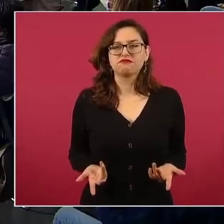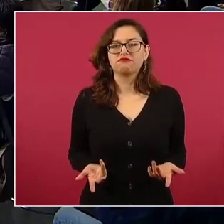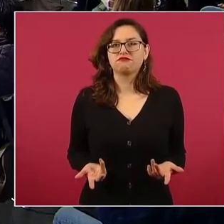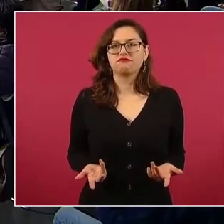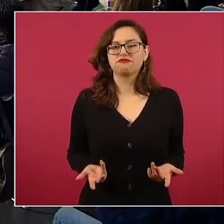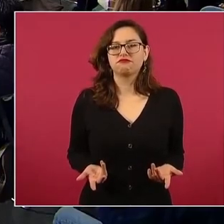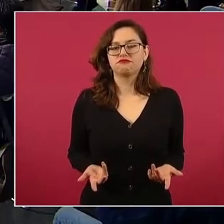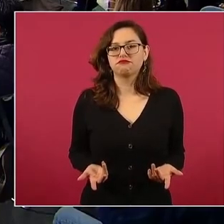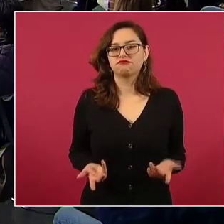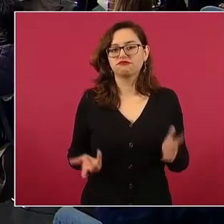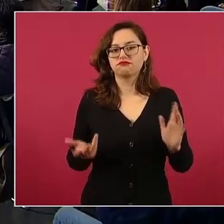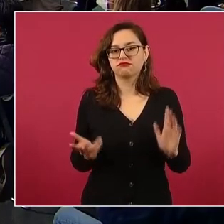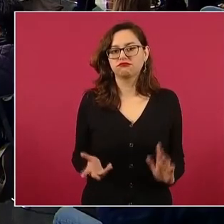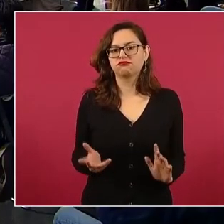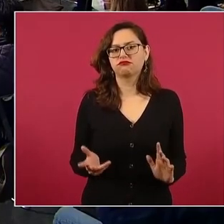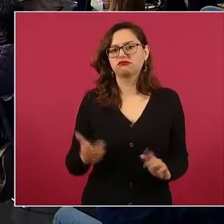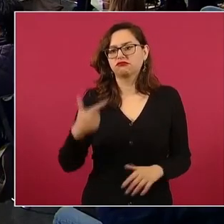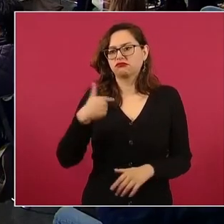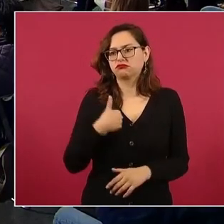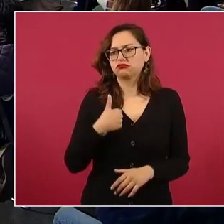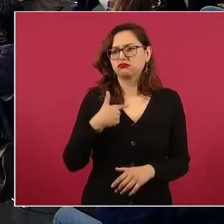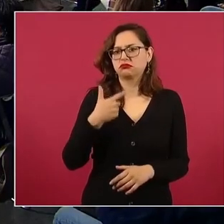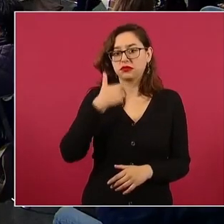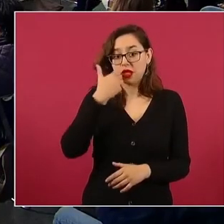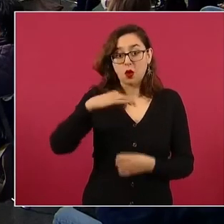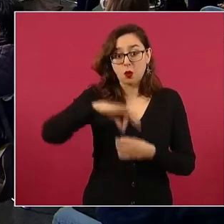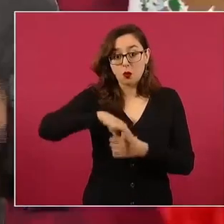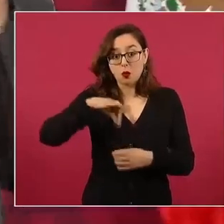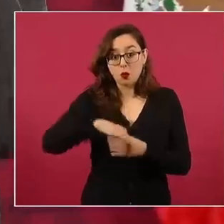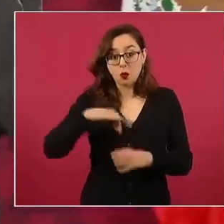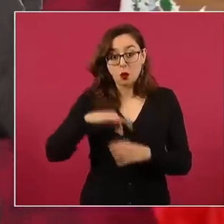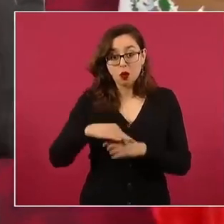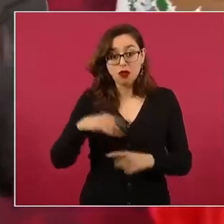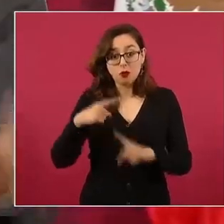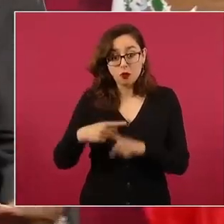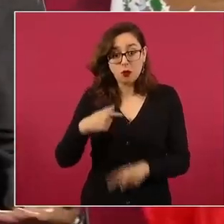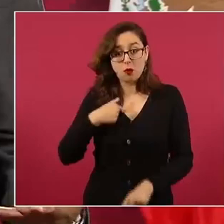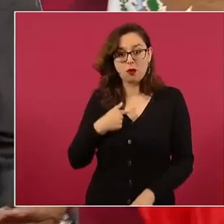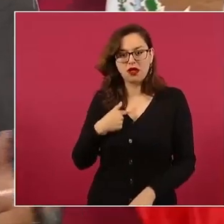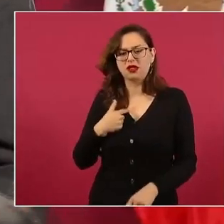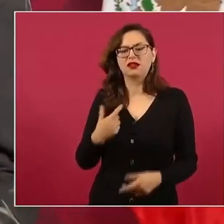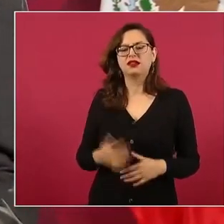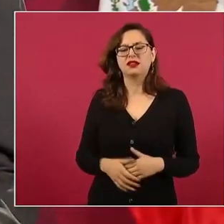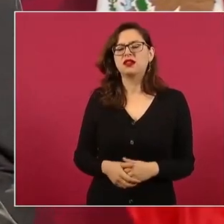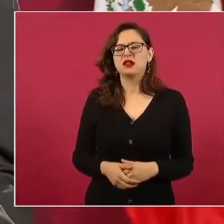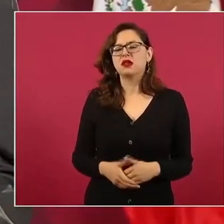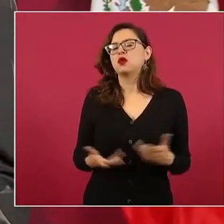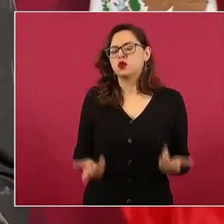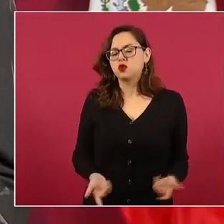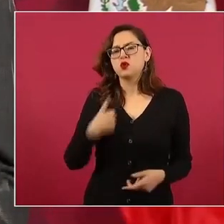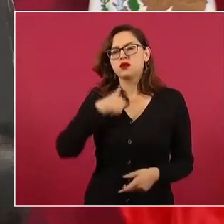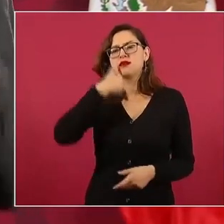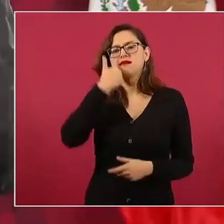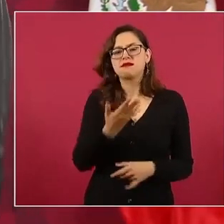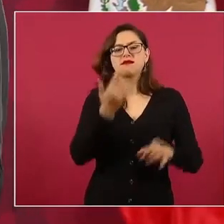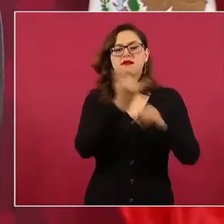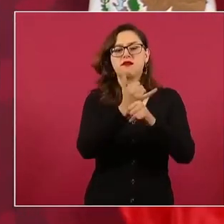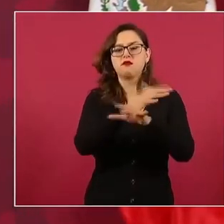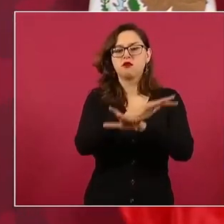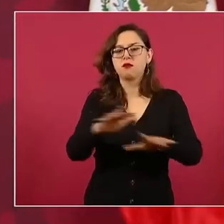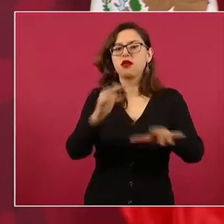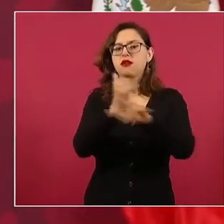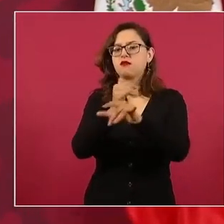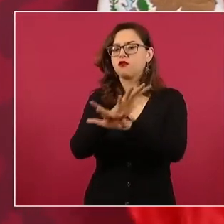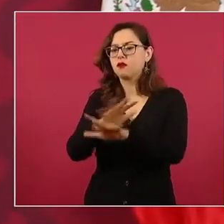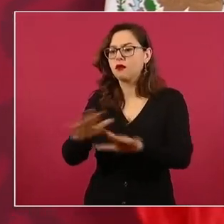permitido, legal. Porque acuérdense cómo era antes. Las leyes